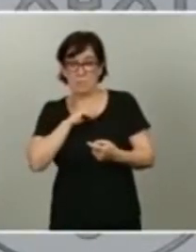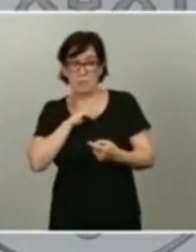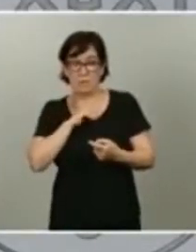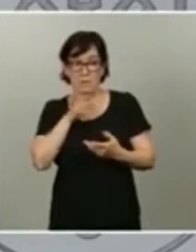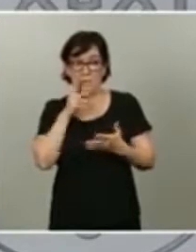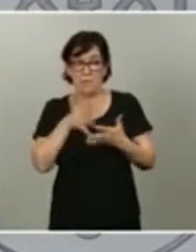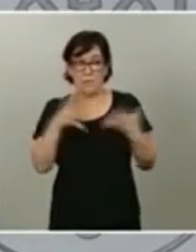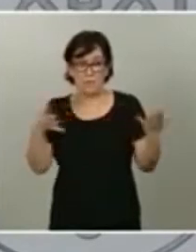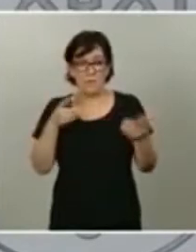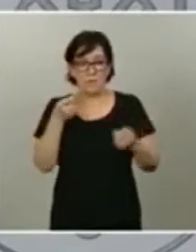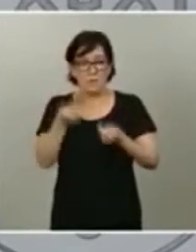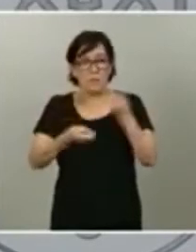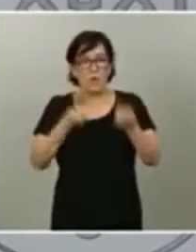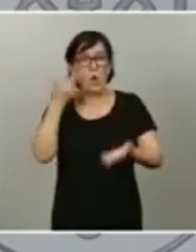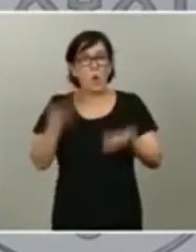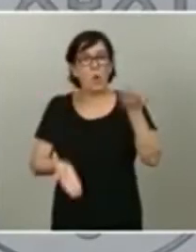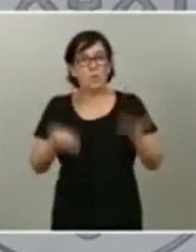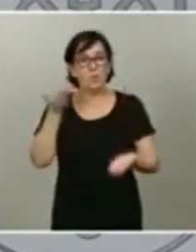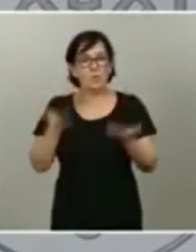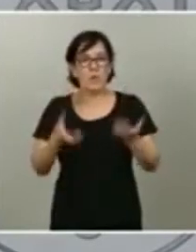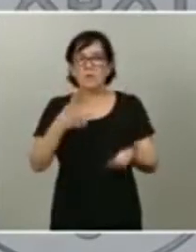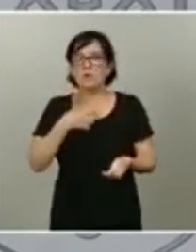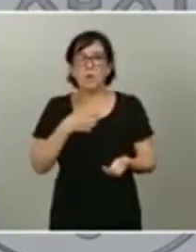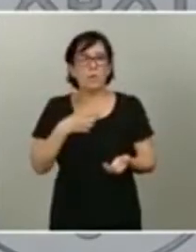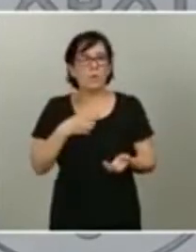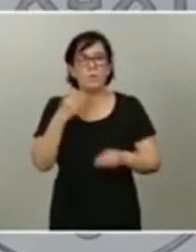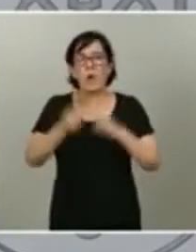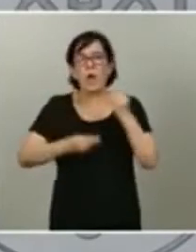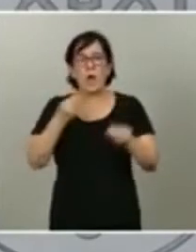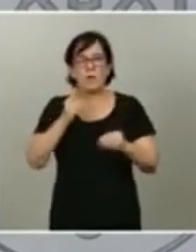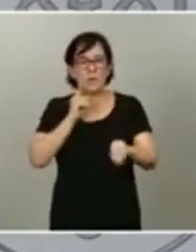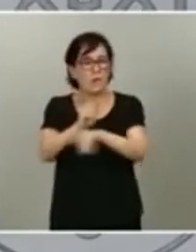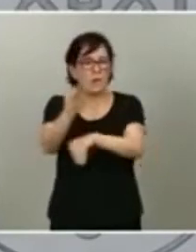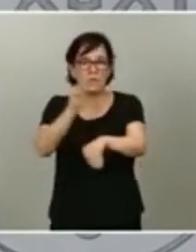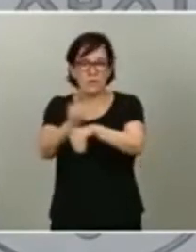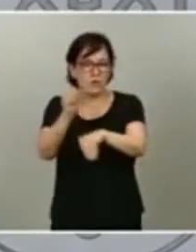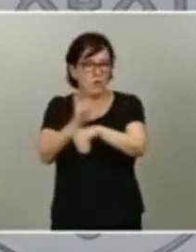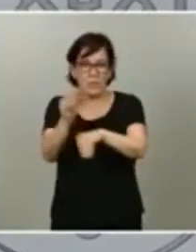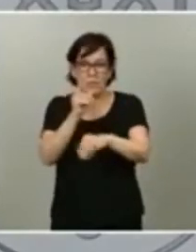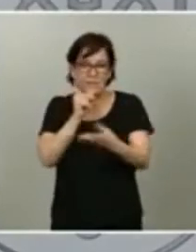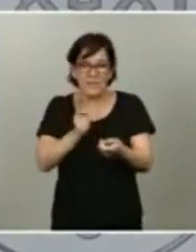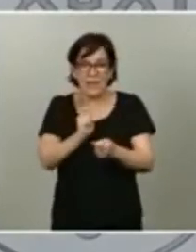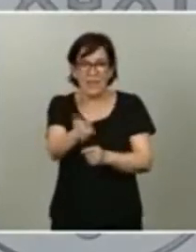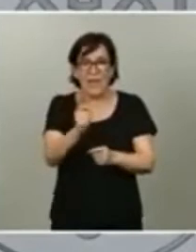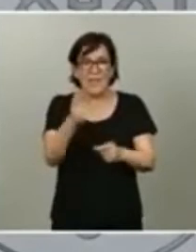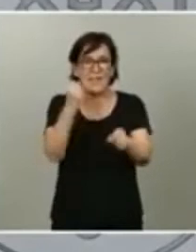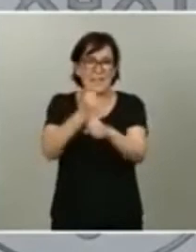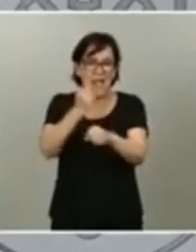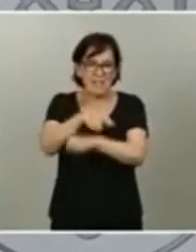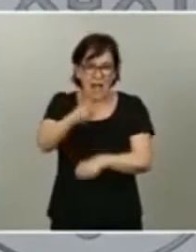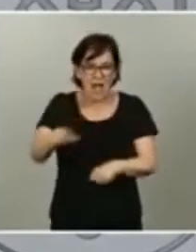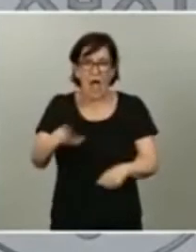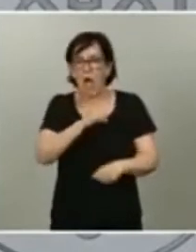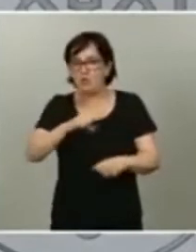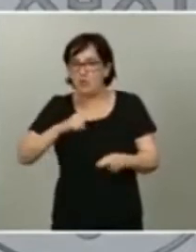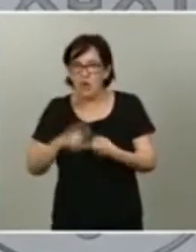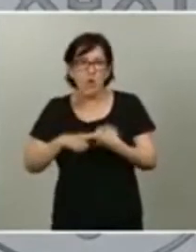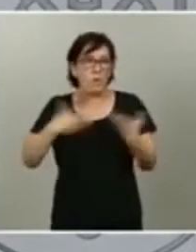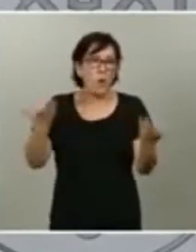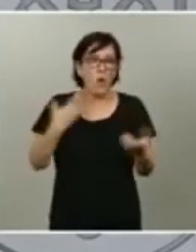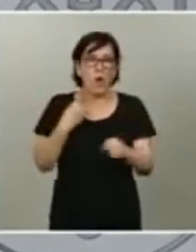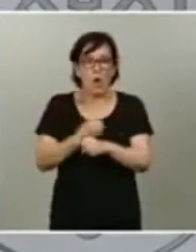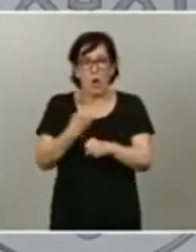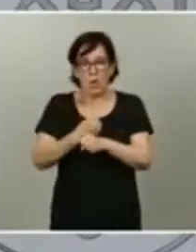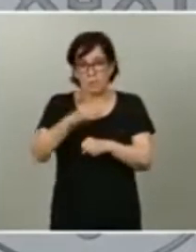progresiva y justa, no podemos seguir haciendo prestaciones a los trabajadores, ya sean autónomos o ya sean trabajadores por cuenta ajena,